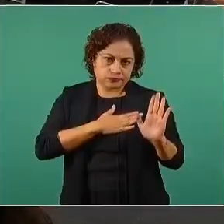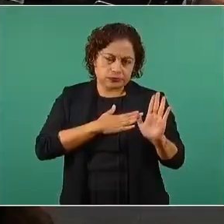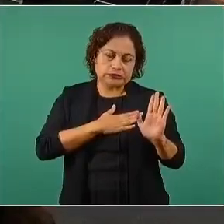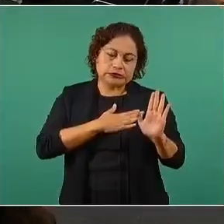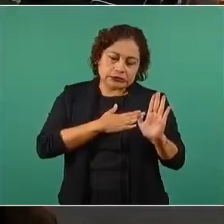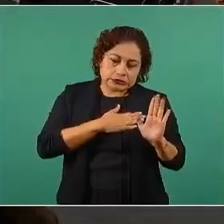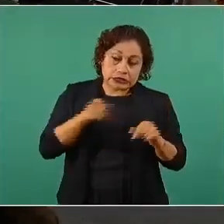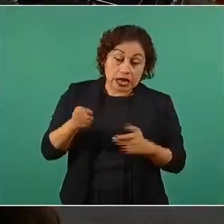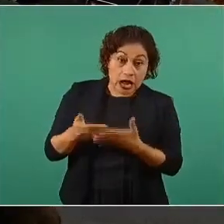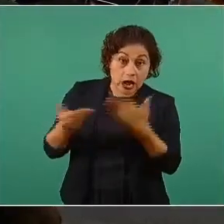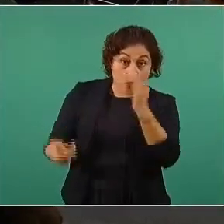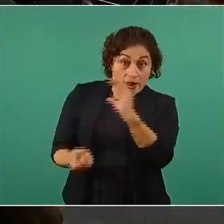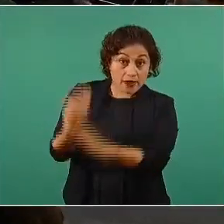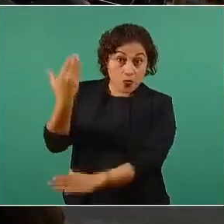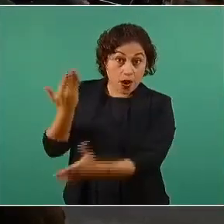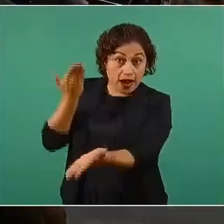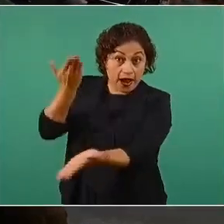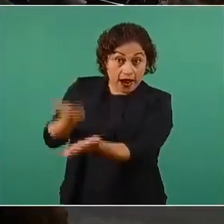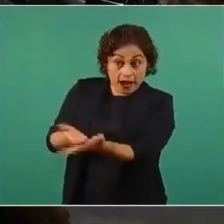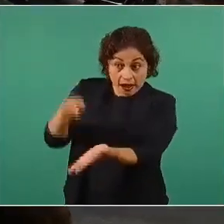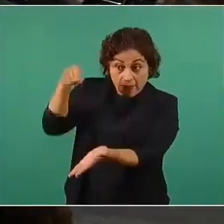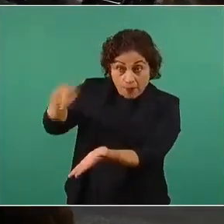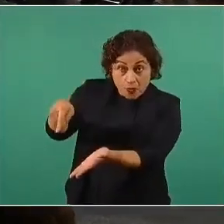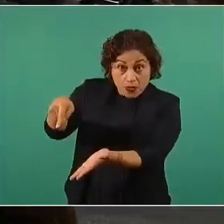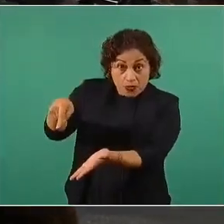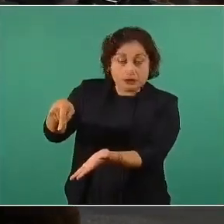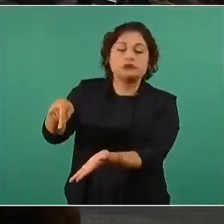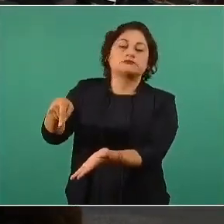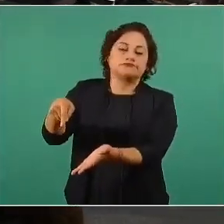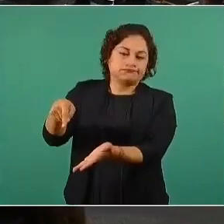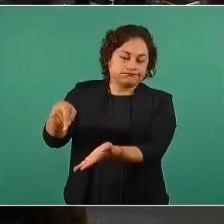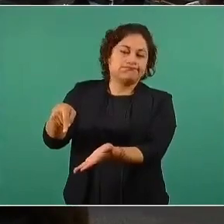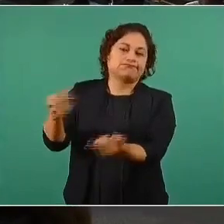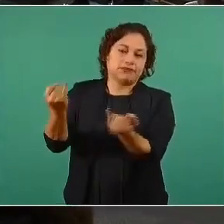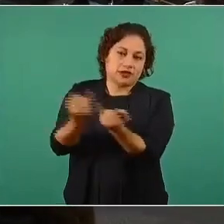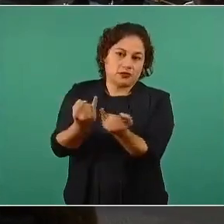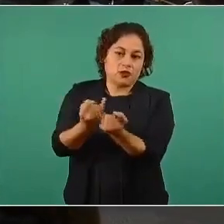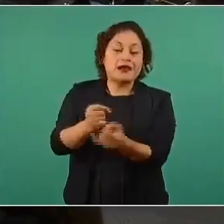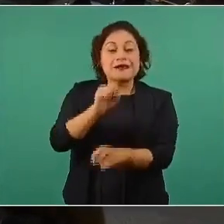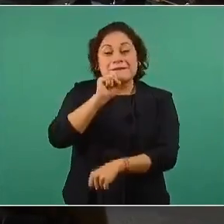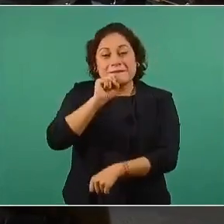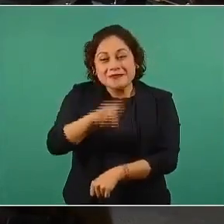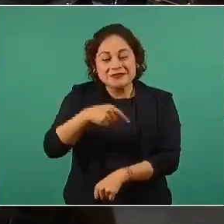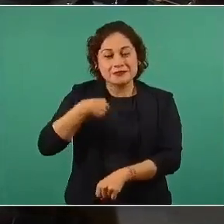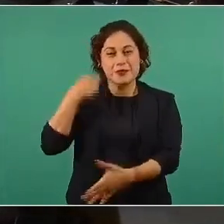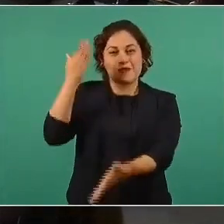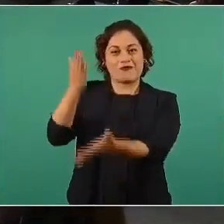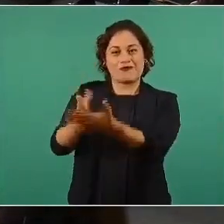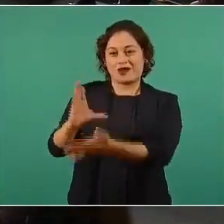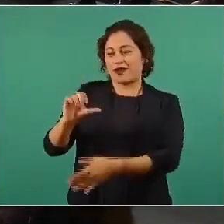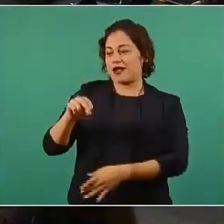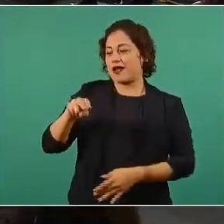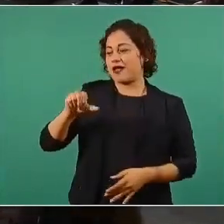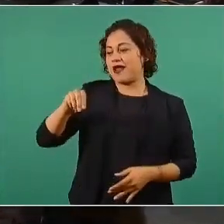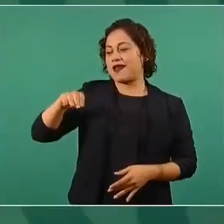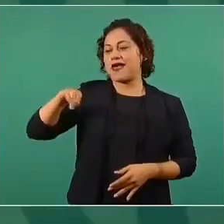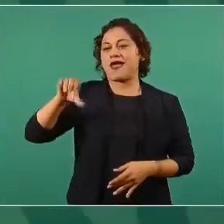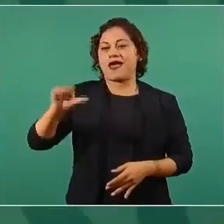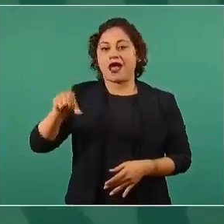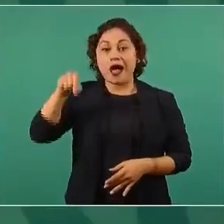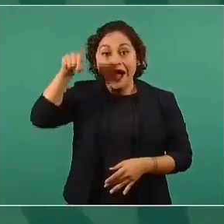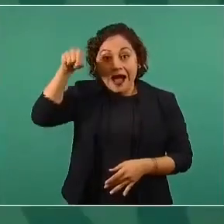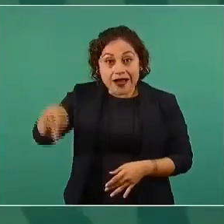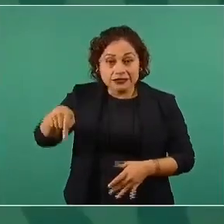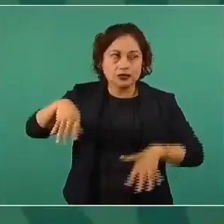proyecto y así fuimos a Cananea imagínense lo que significa Cananea para México es nuestra